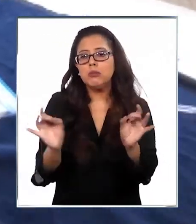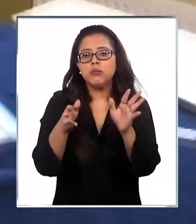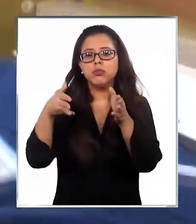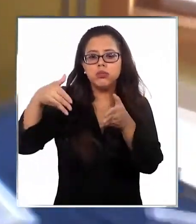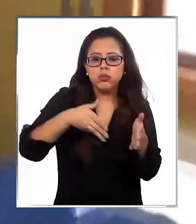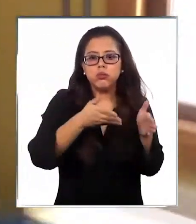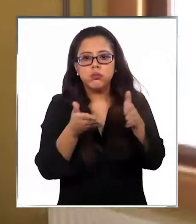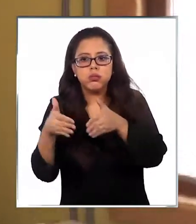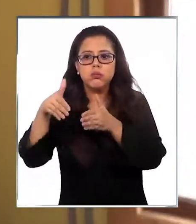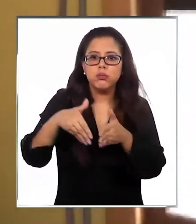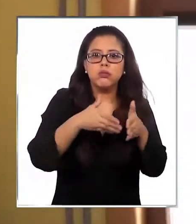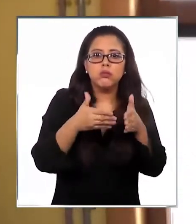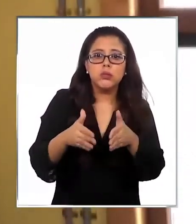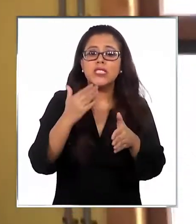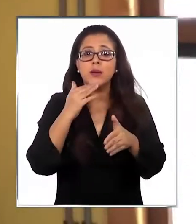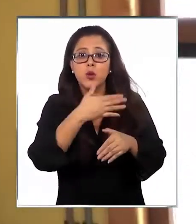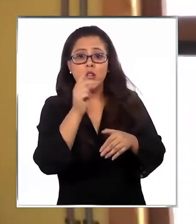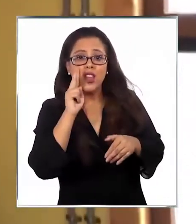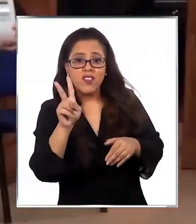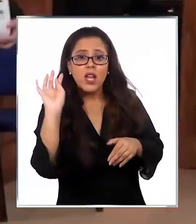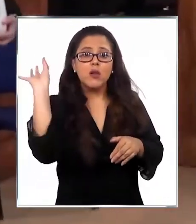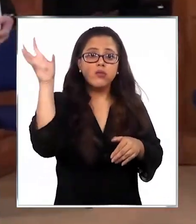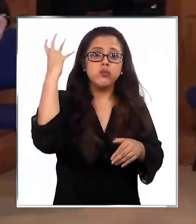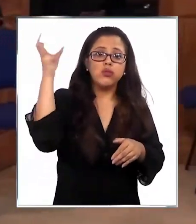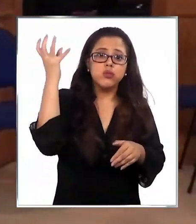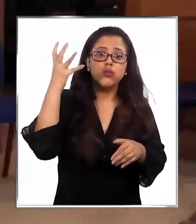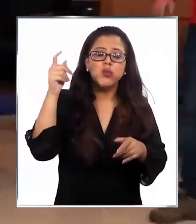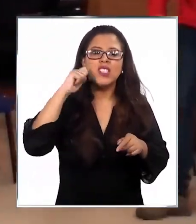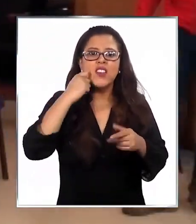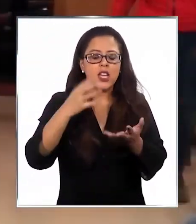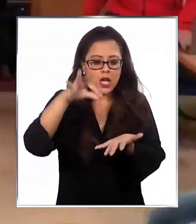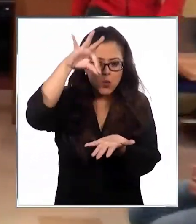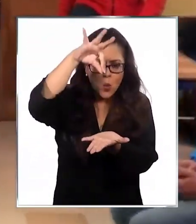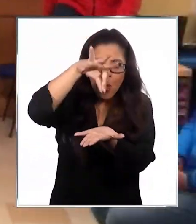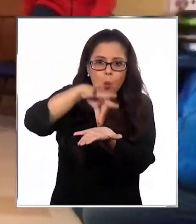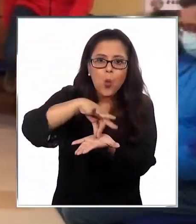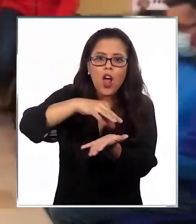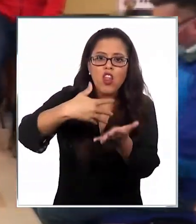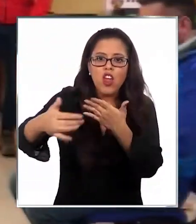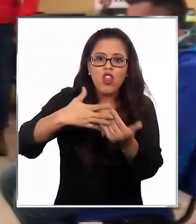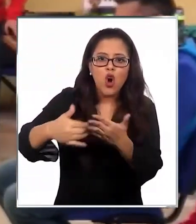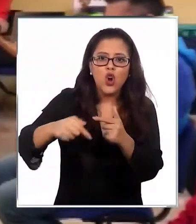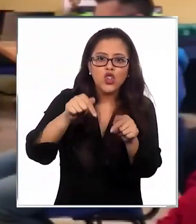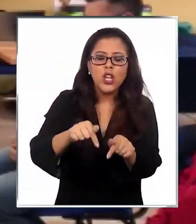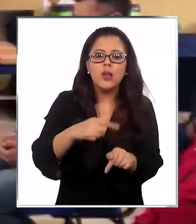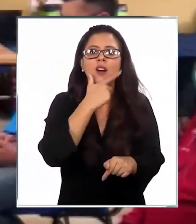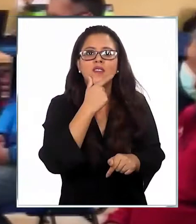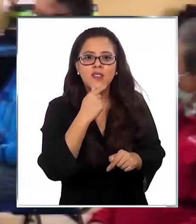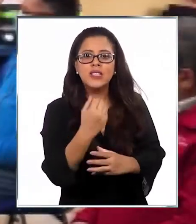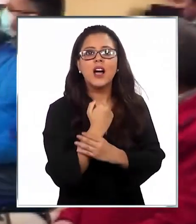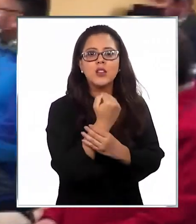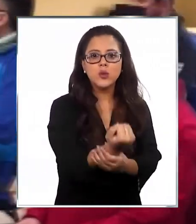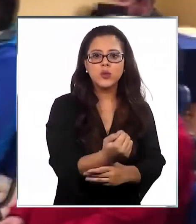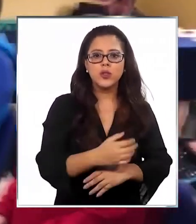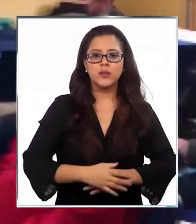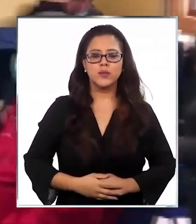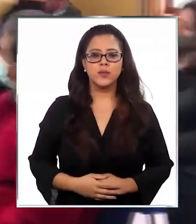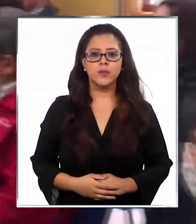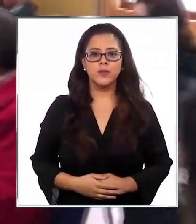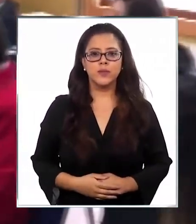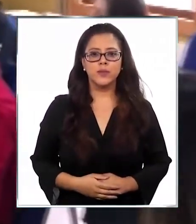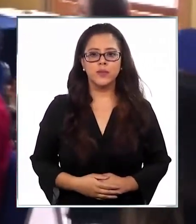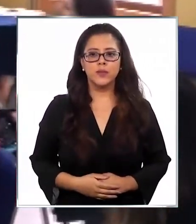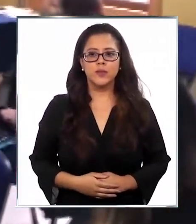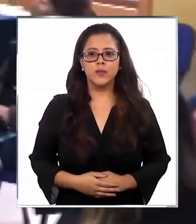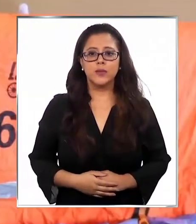radio baliza tiene un posicionador satelital que, al ser activado, marca la ubicación de la embarcación, facilitando el rescate. Si